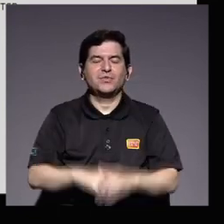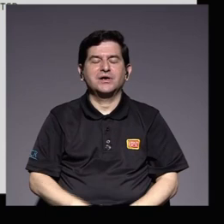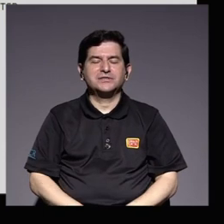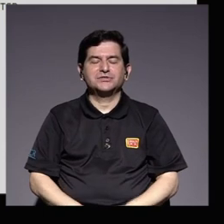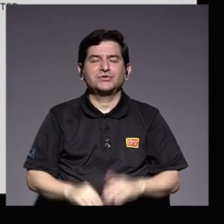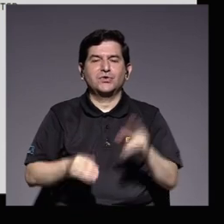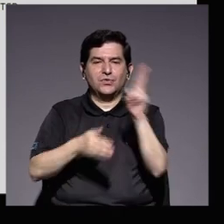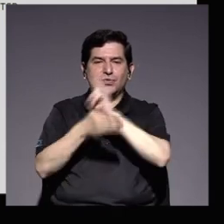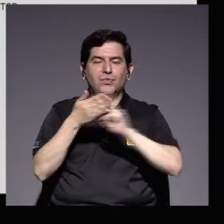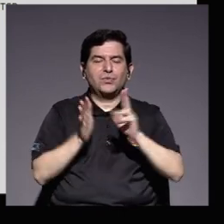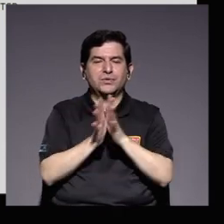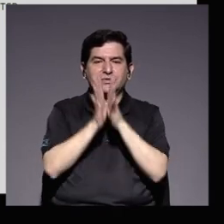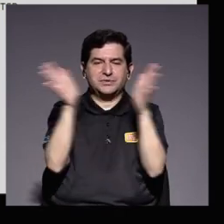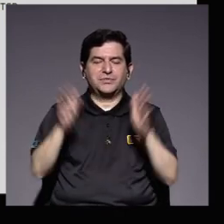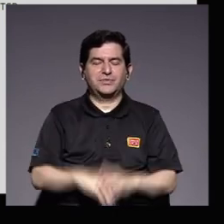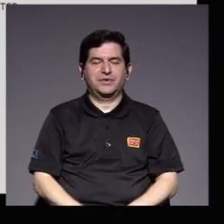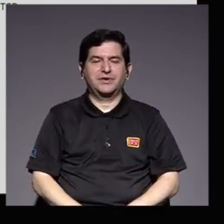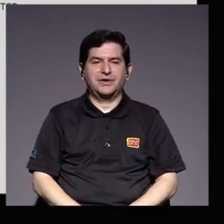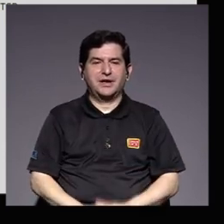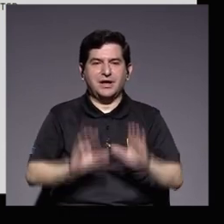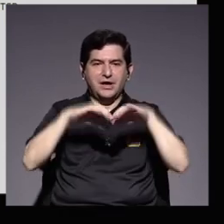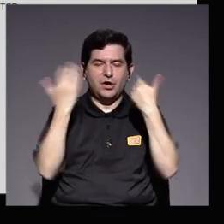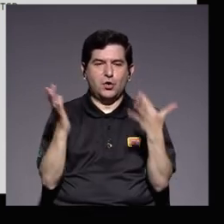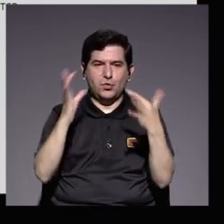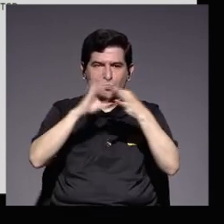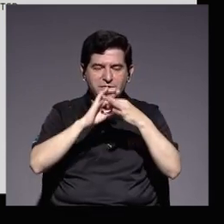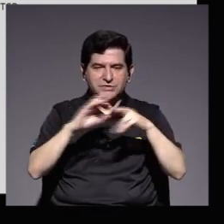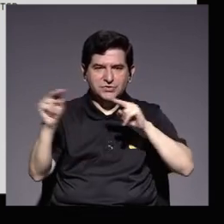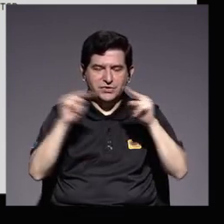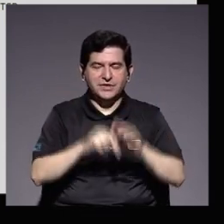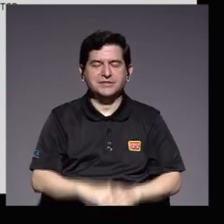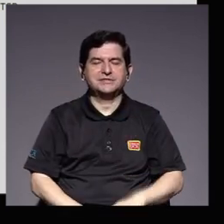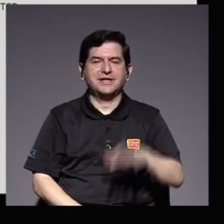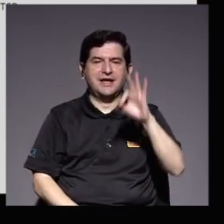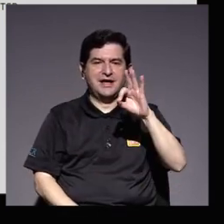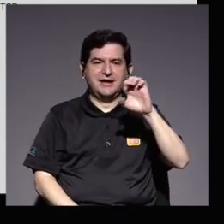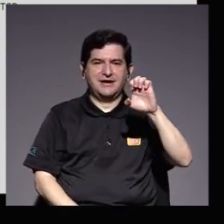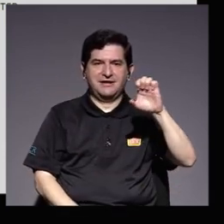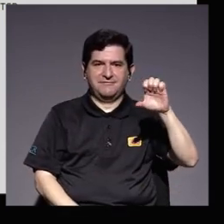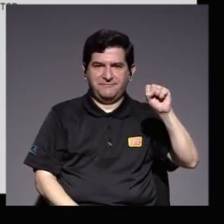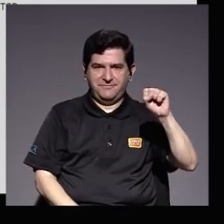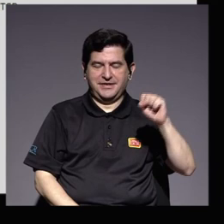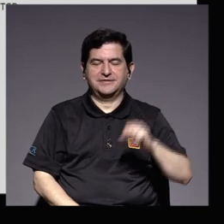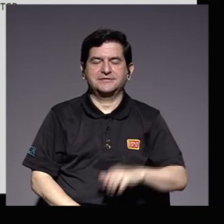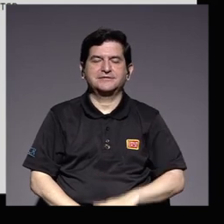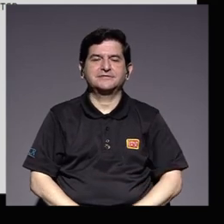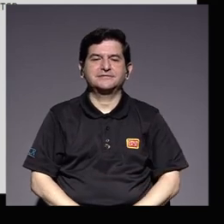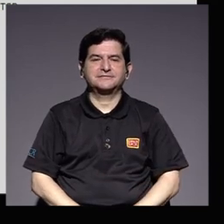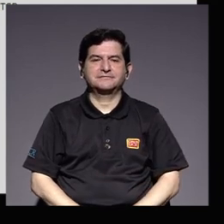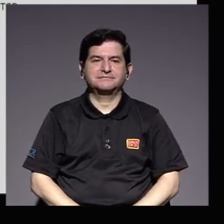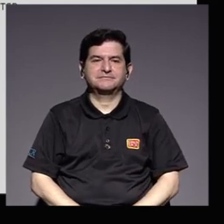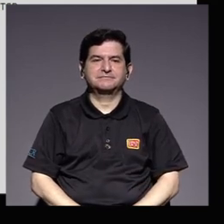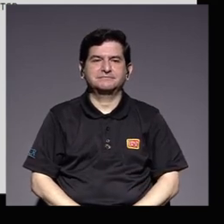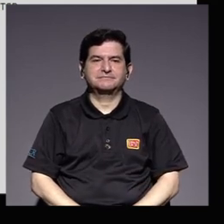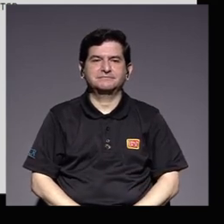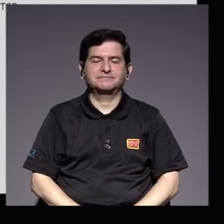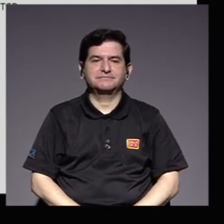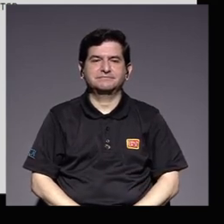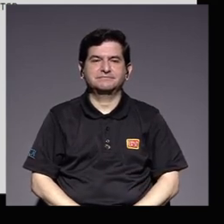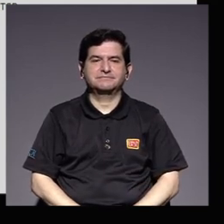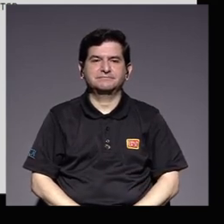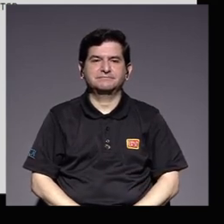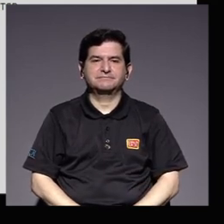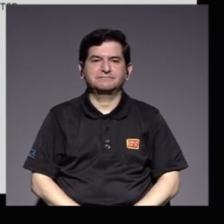pública la comisión de enlace encargada de negociar el fondo especial para el financiamiento de la educación superior pública